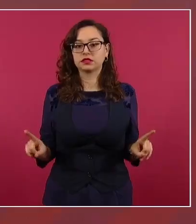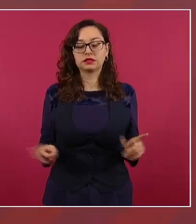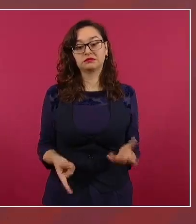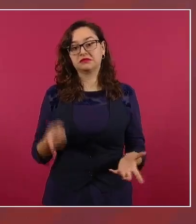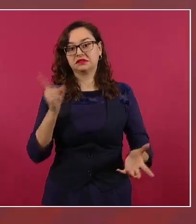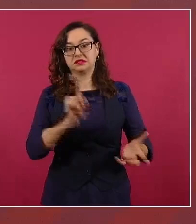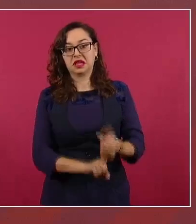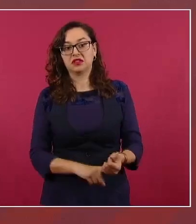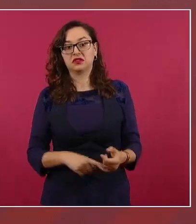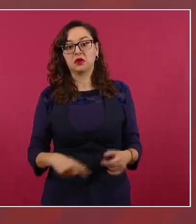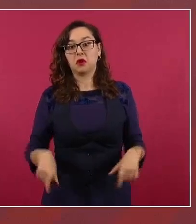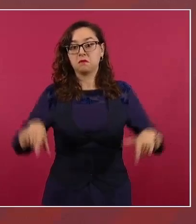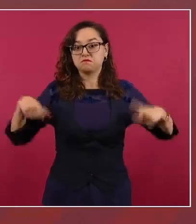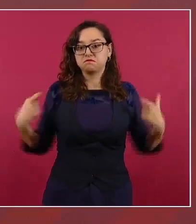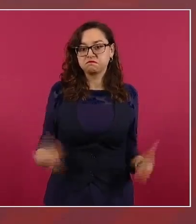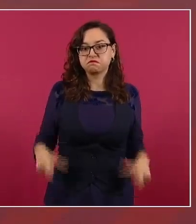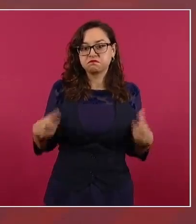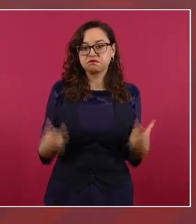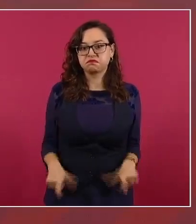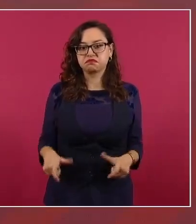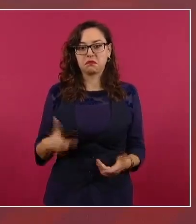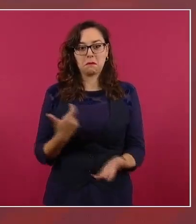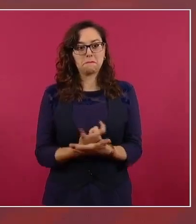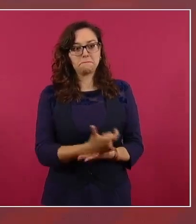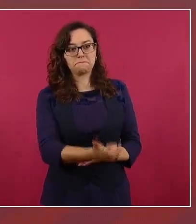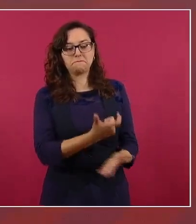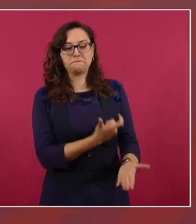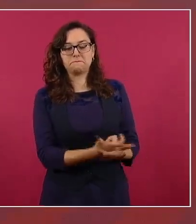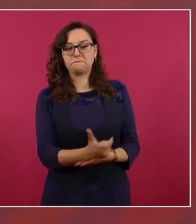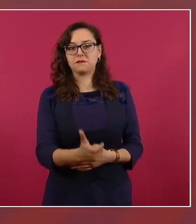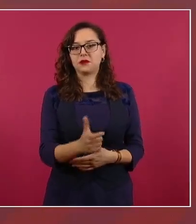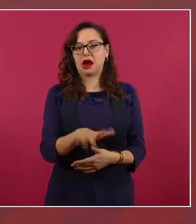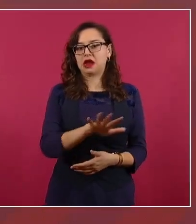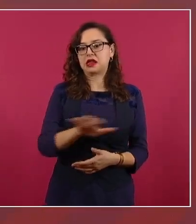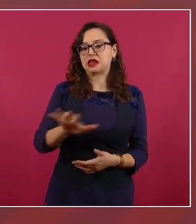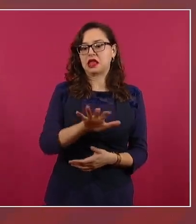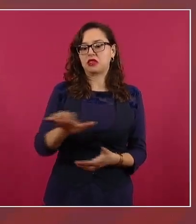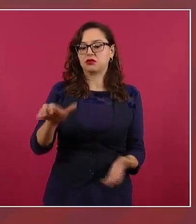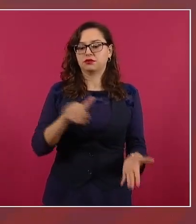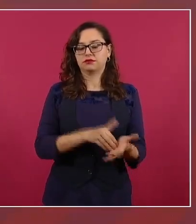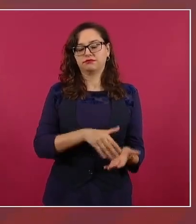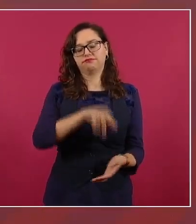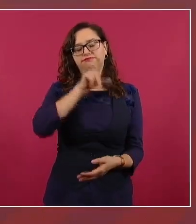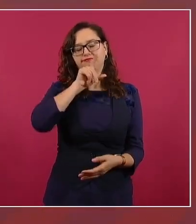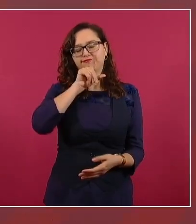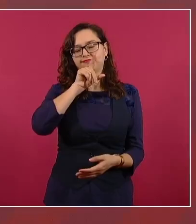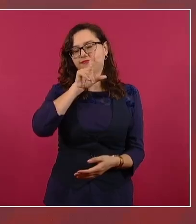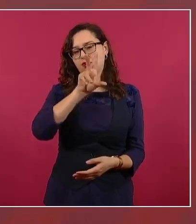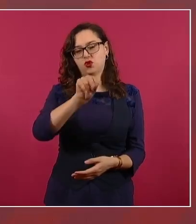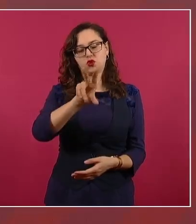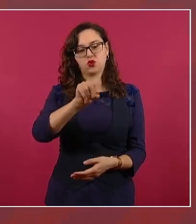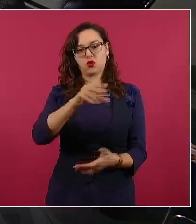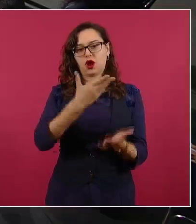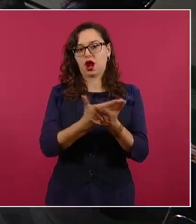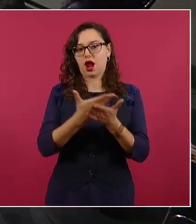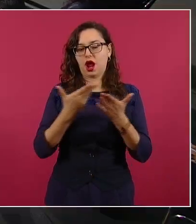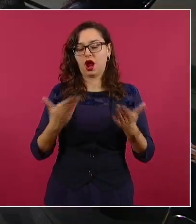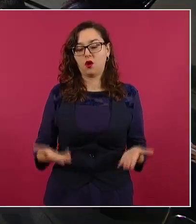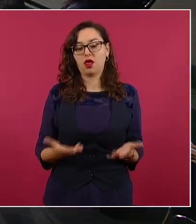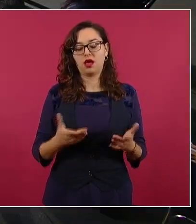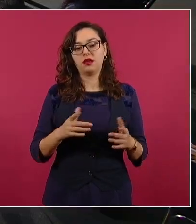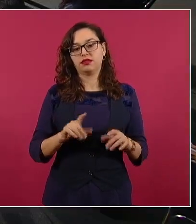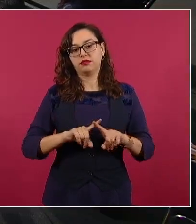500 mil, ya no hay esos excesos, ya está bien administrado Altán.